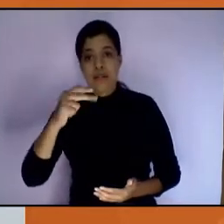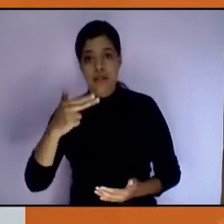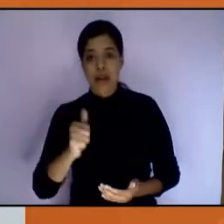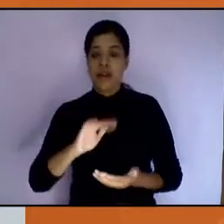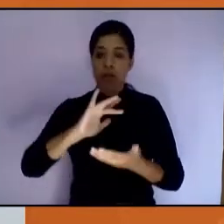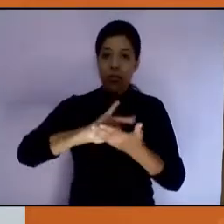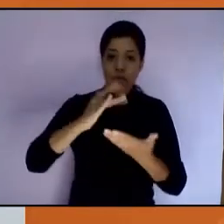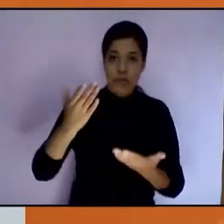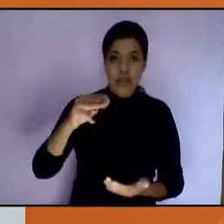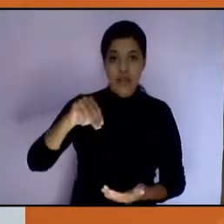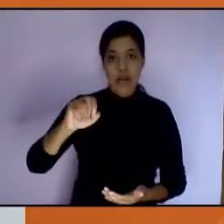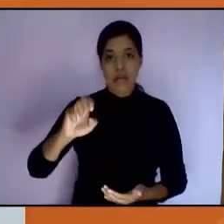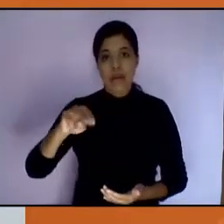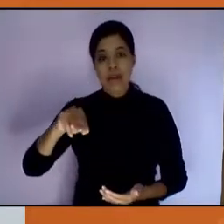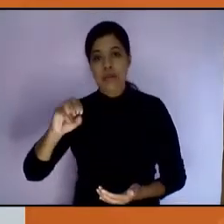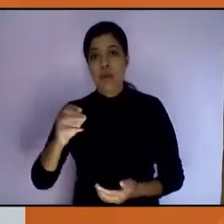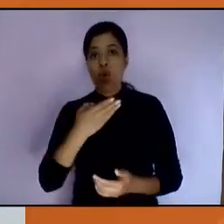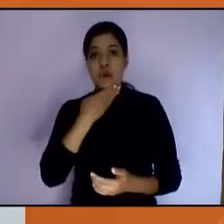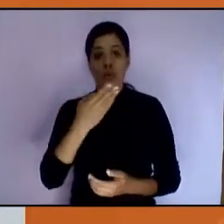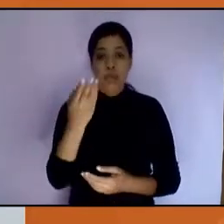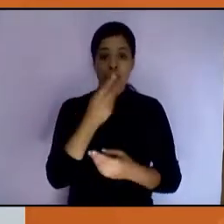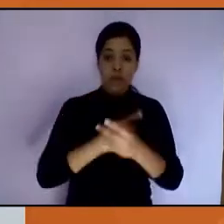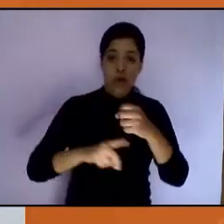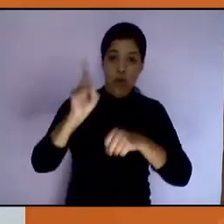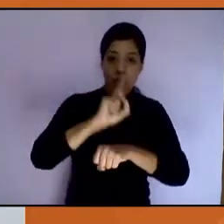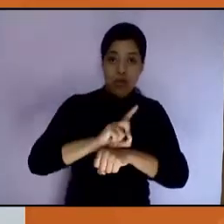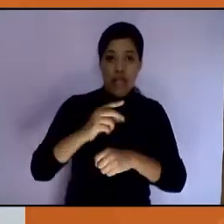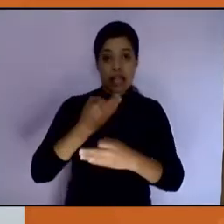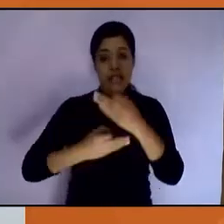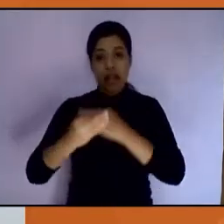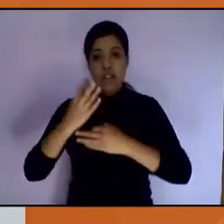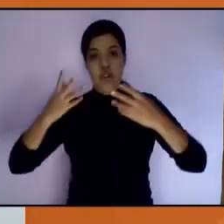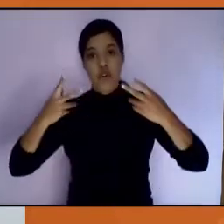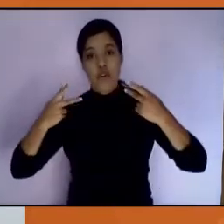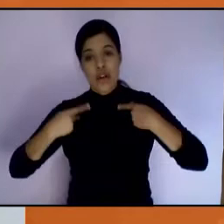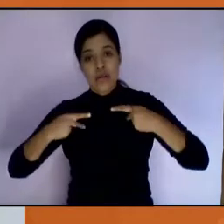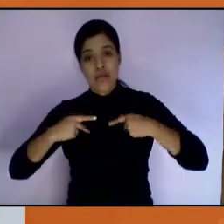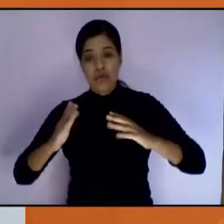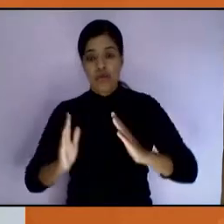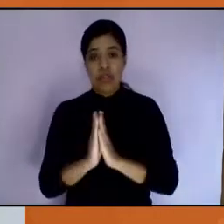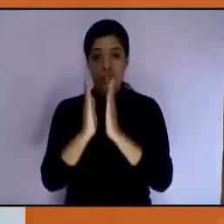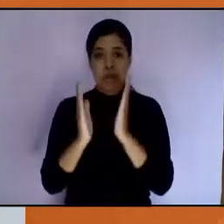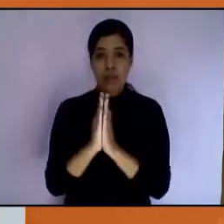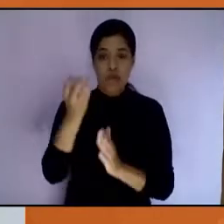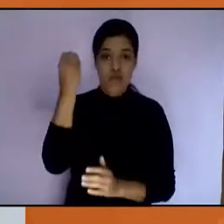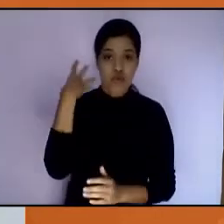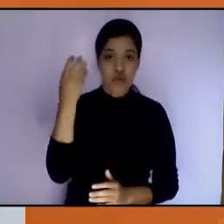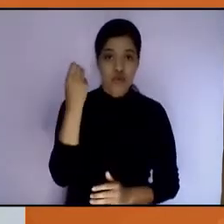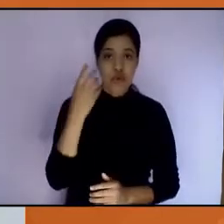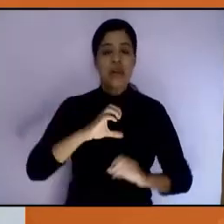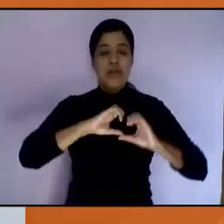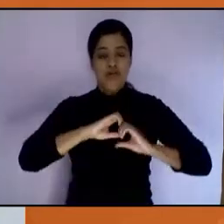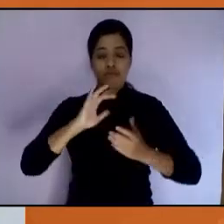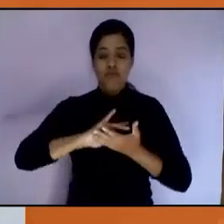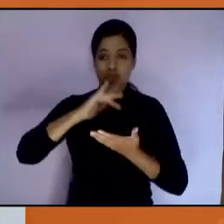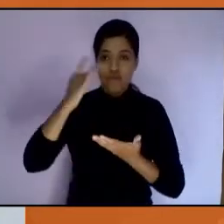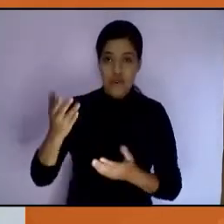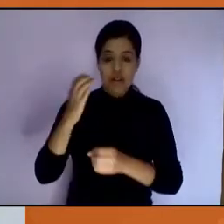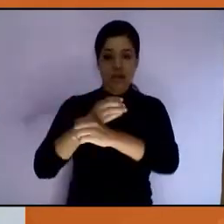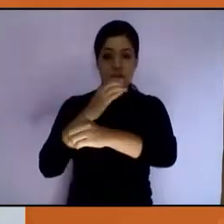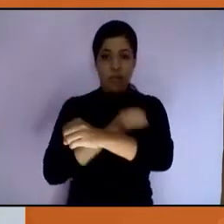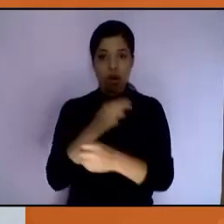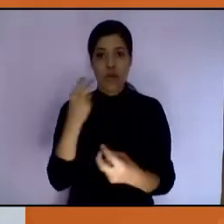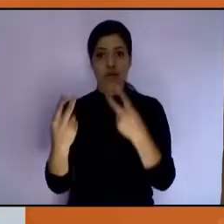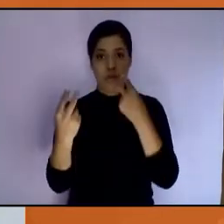Memo. Muy buenos días, Ana. Muy buenos días a todas y a todos los participantes de este foro. De verdad, de corazón, muchas gracias por acompañarnos.